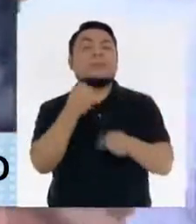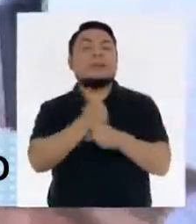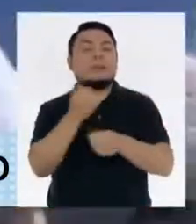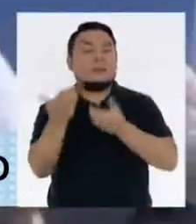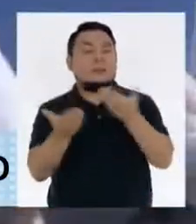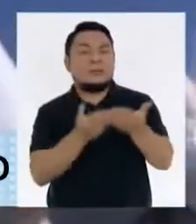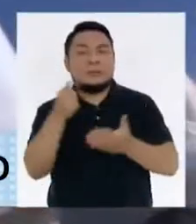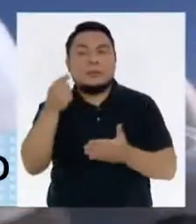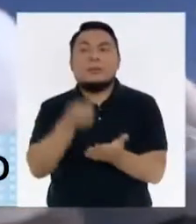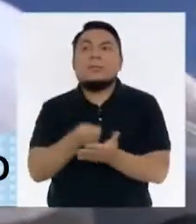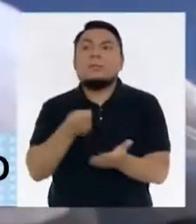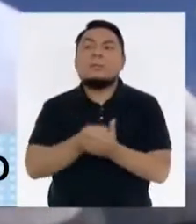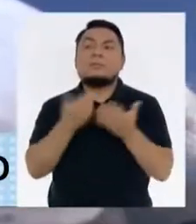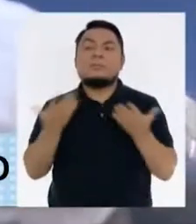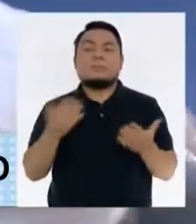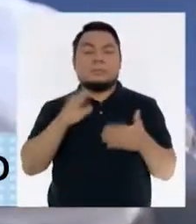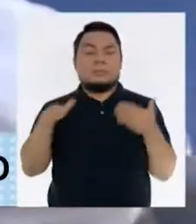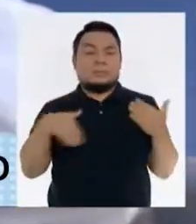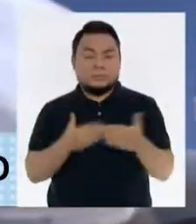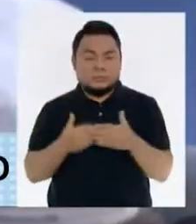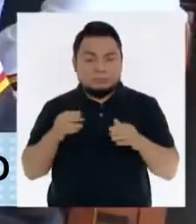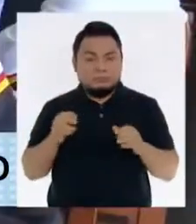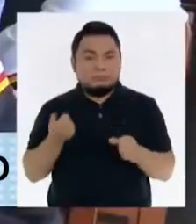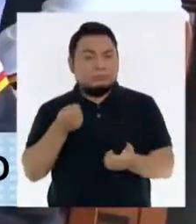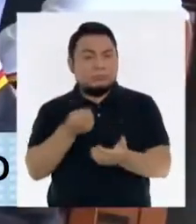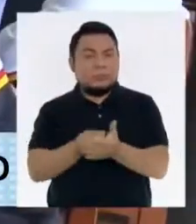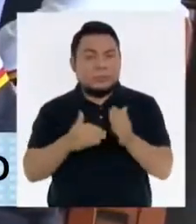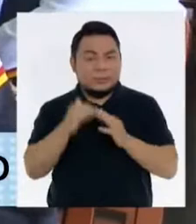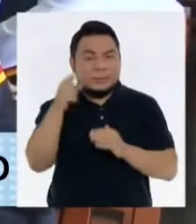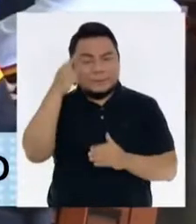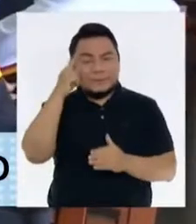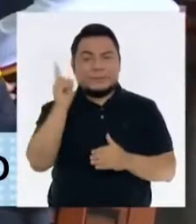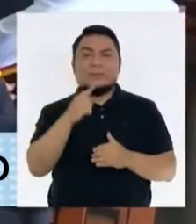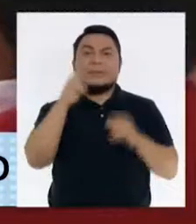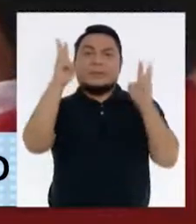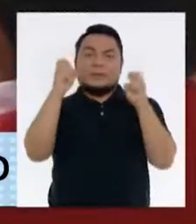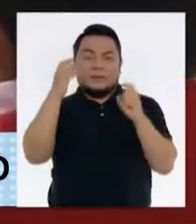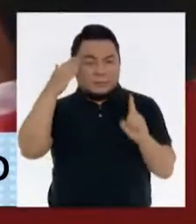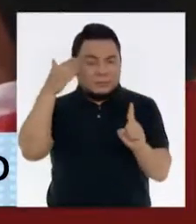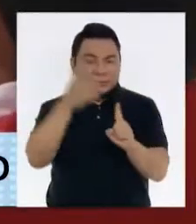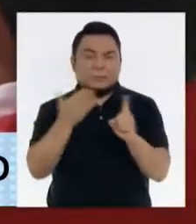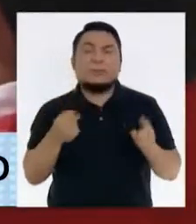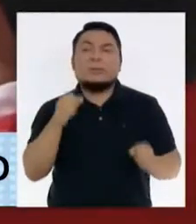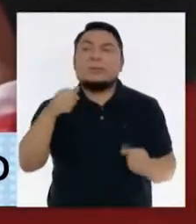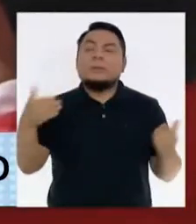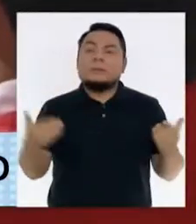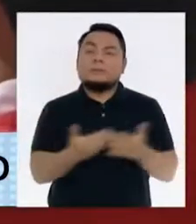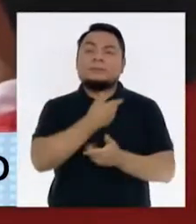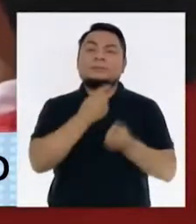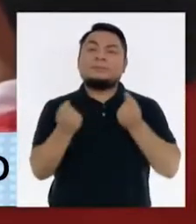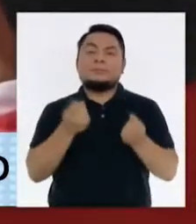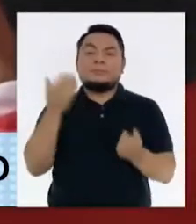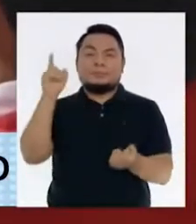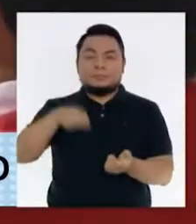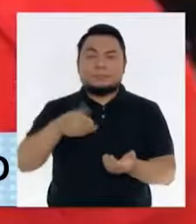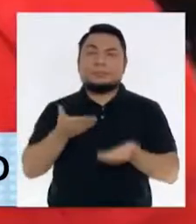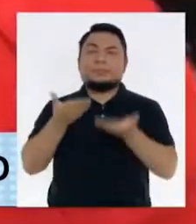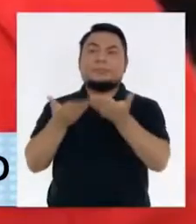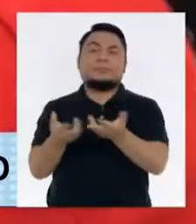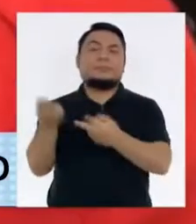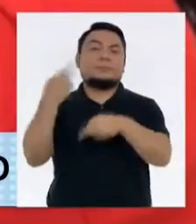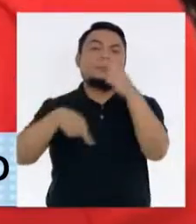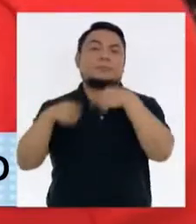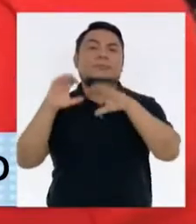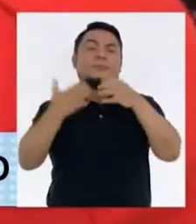la mitad y el presupuesto en plena ejecución más allá de subsanar temas puntuales la nueva gestión deberá idear un óptimo